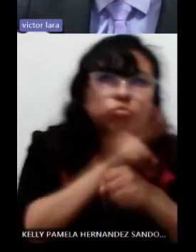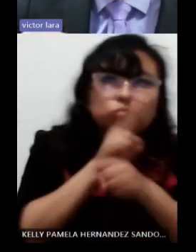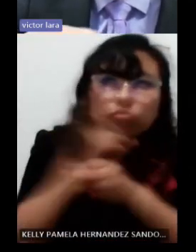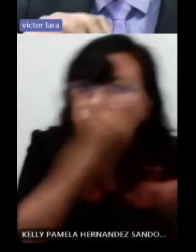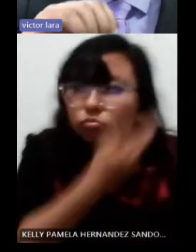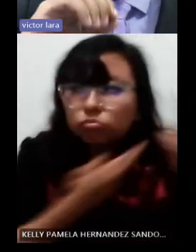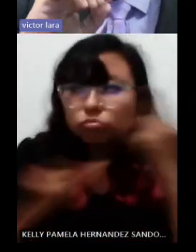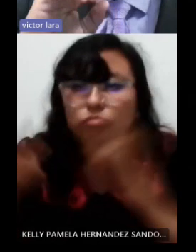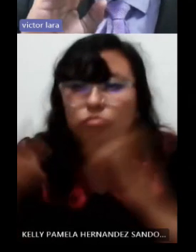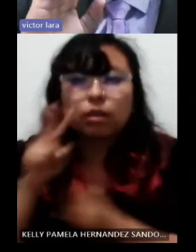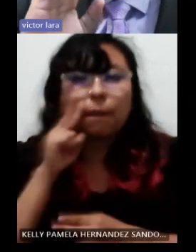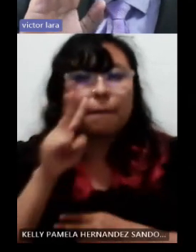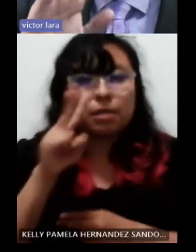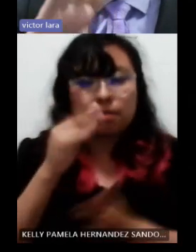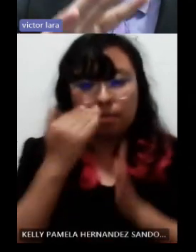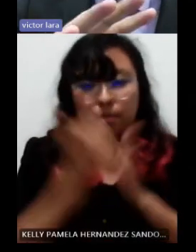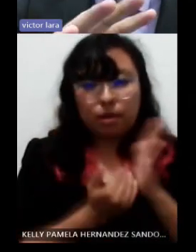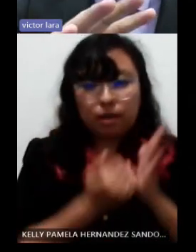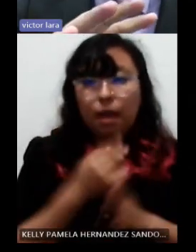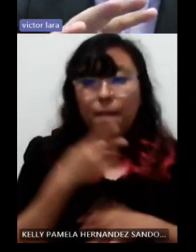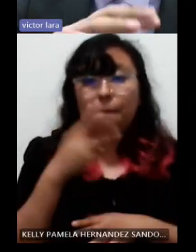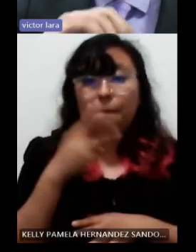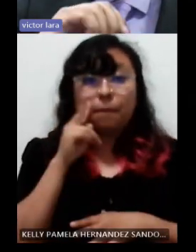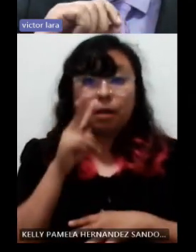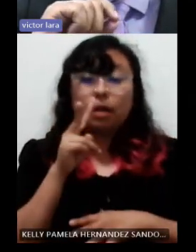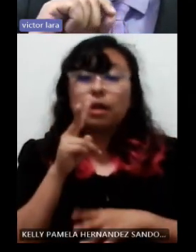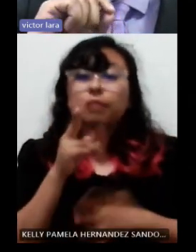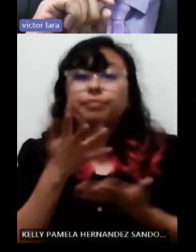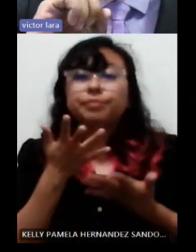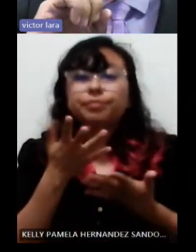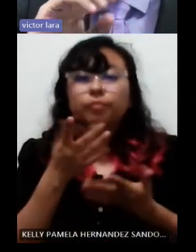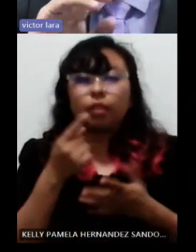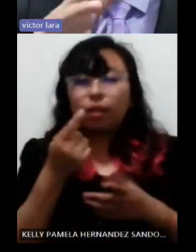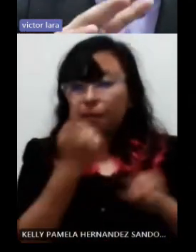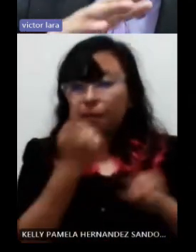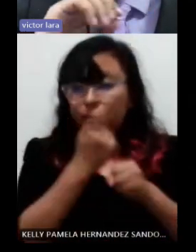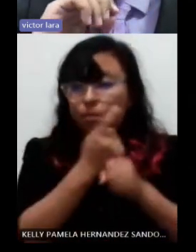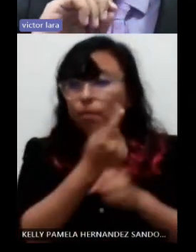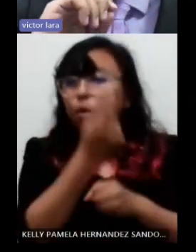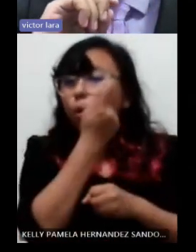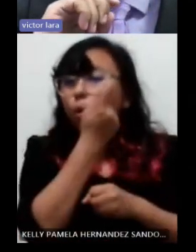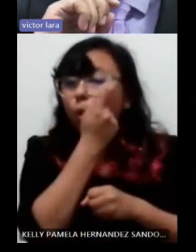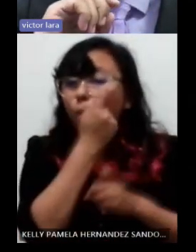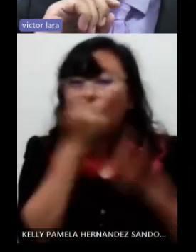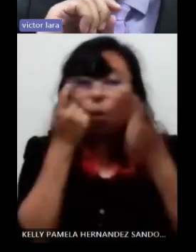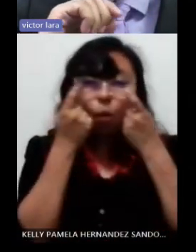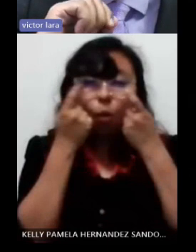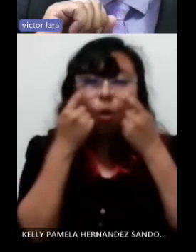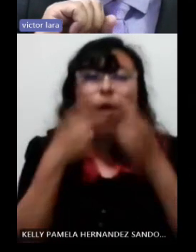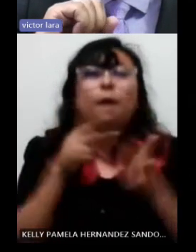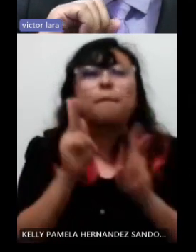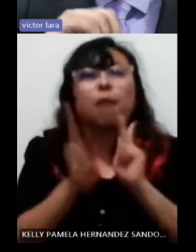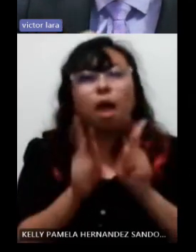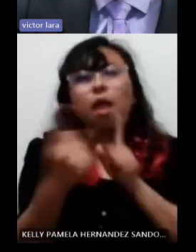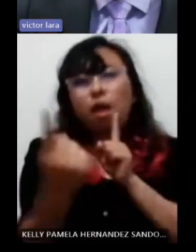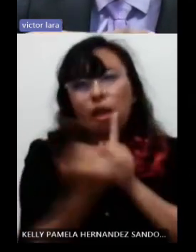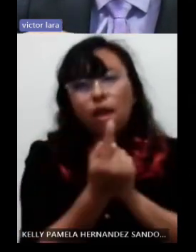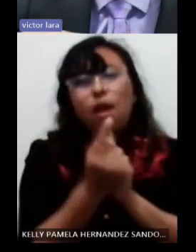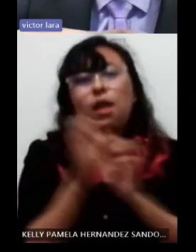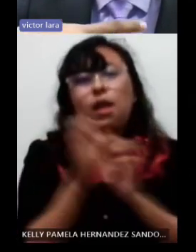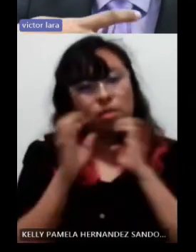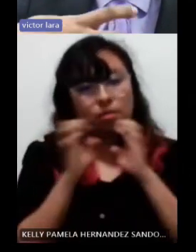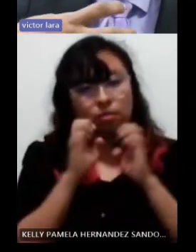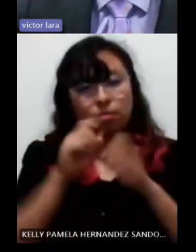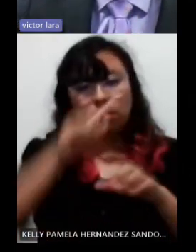visión baja que es hacer la valoración visual ocular, una valoración verbal y una valoración motriz. Entonces, esto me